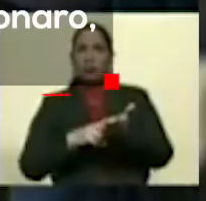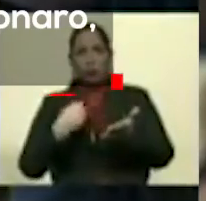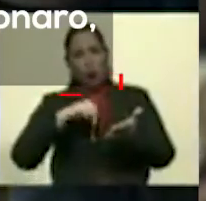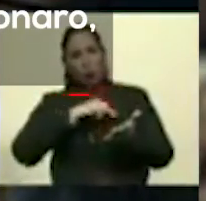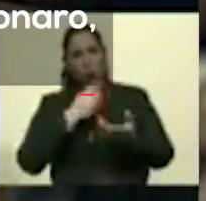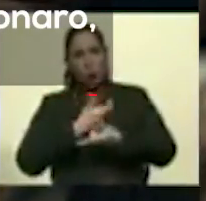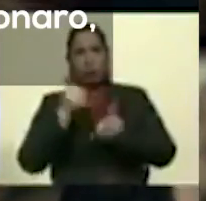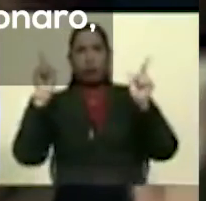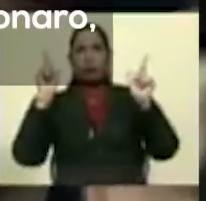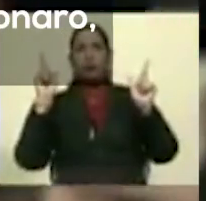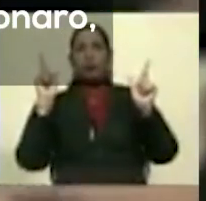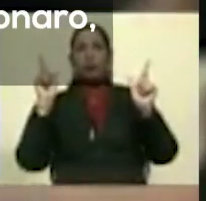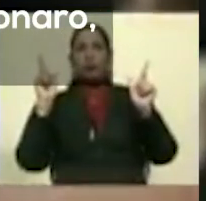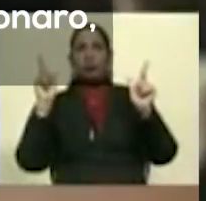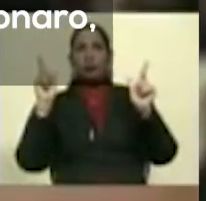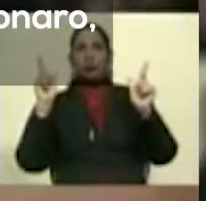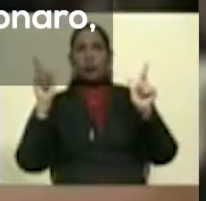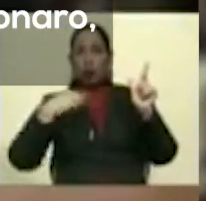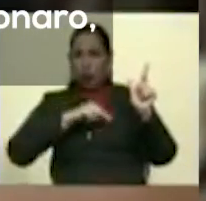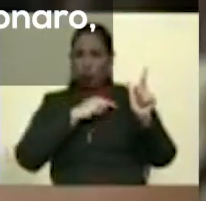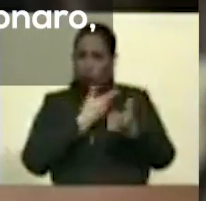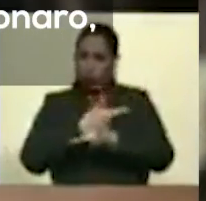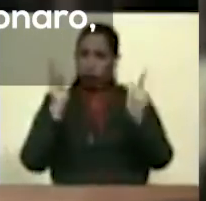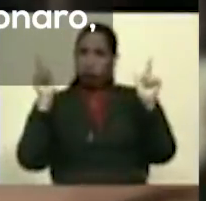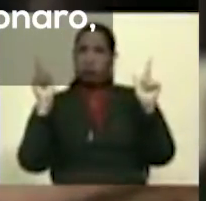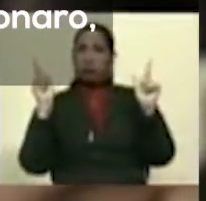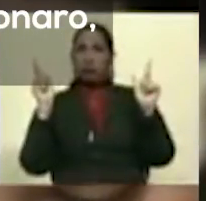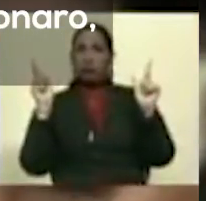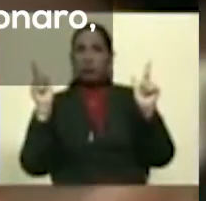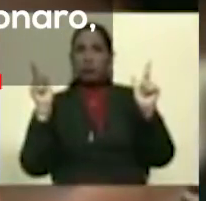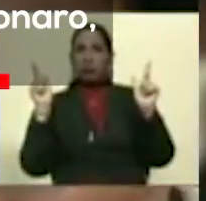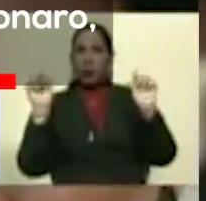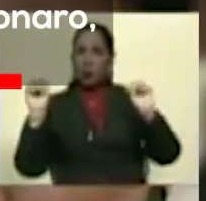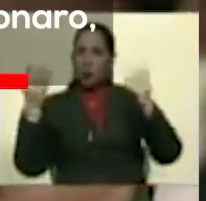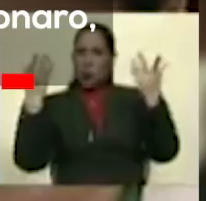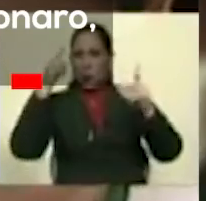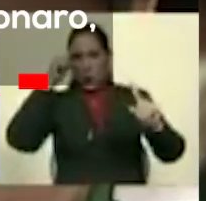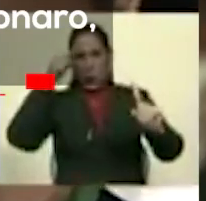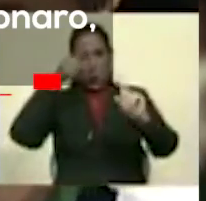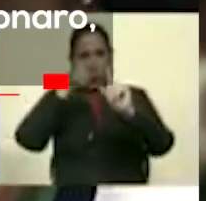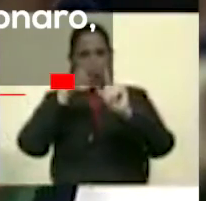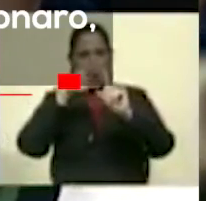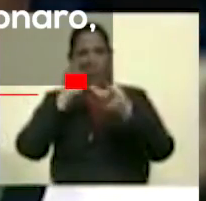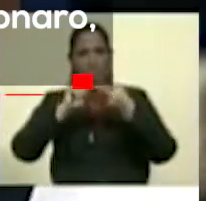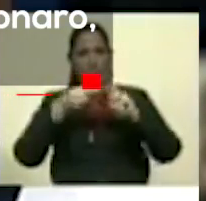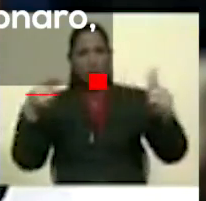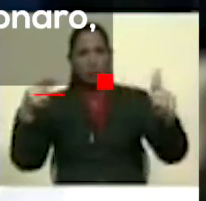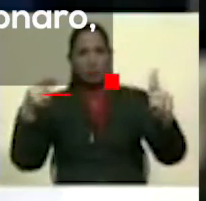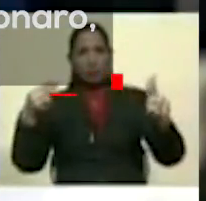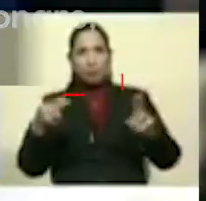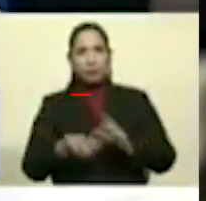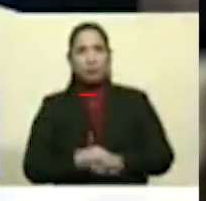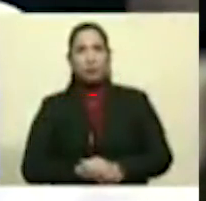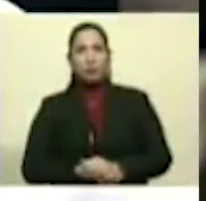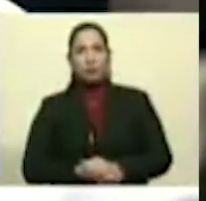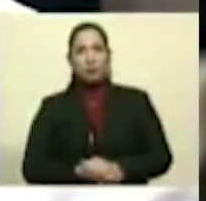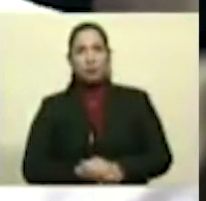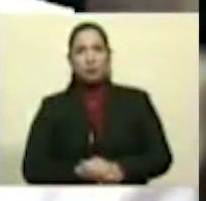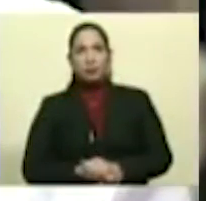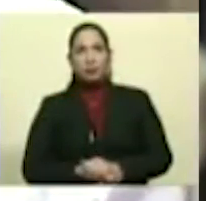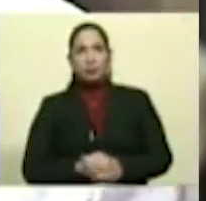libres. Y siendo libres, logramos nuestro objetivo de la paz, la paz,